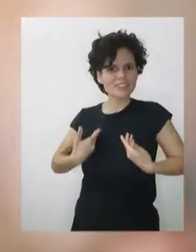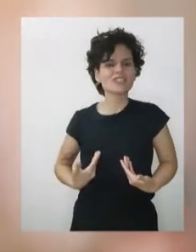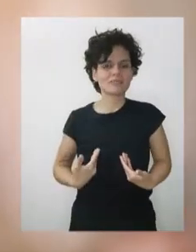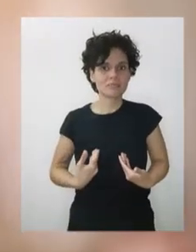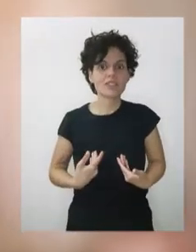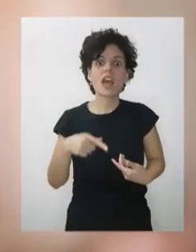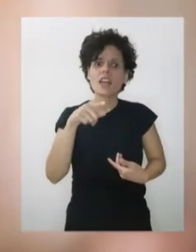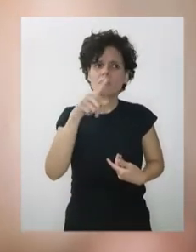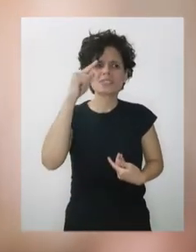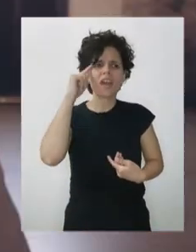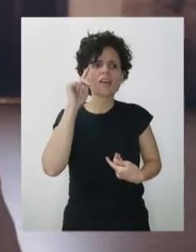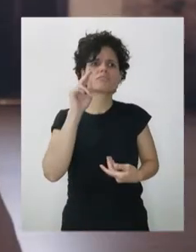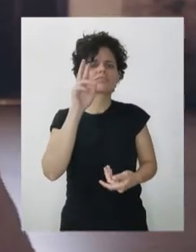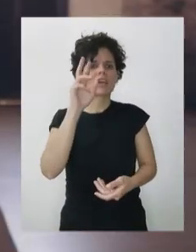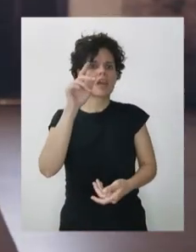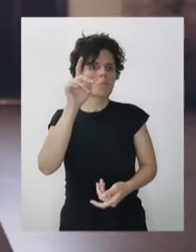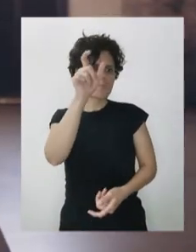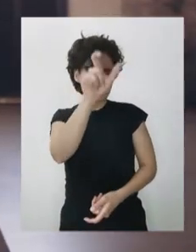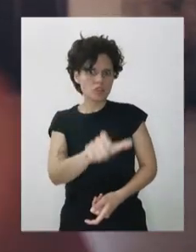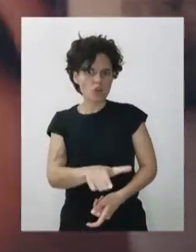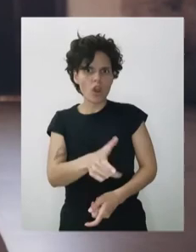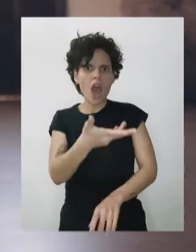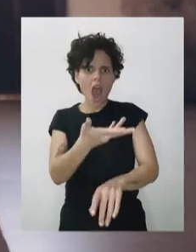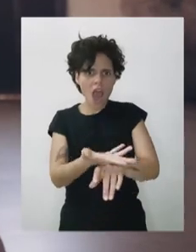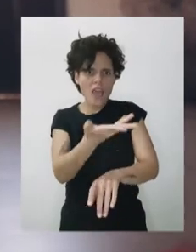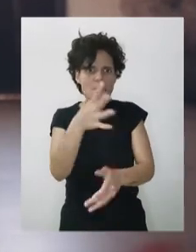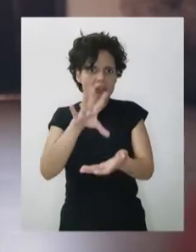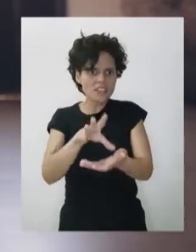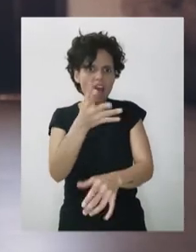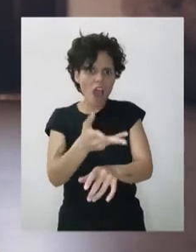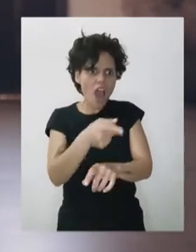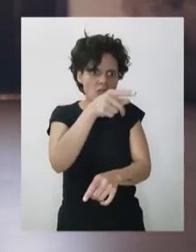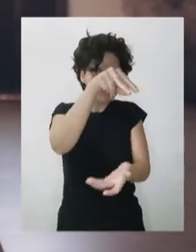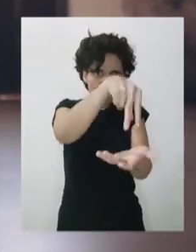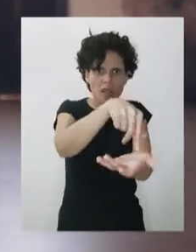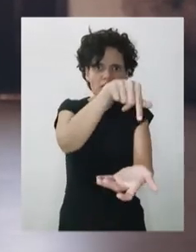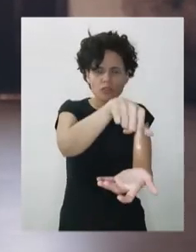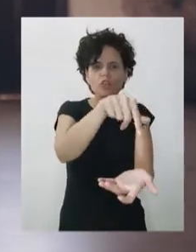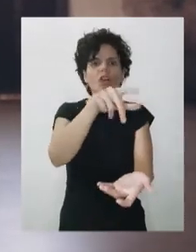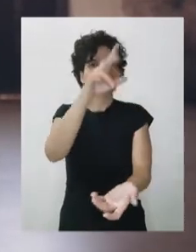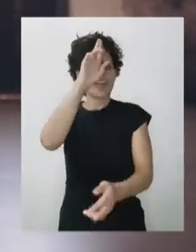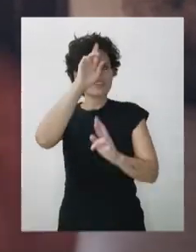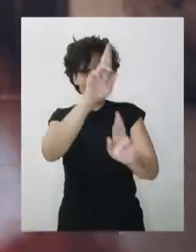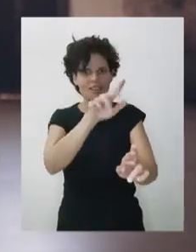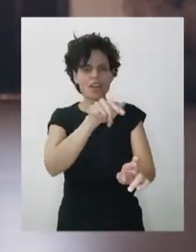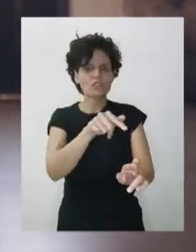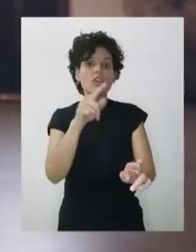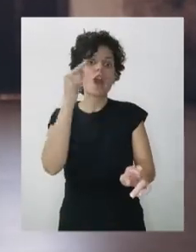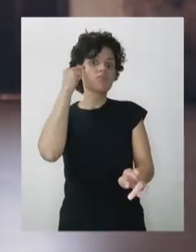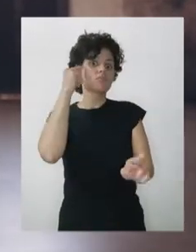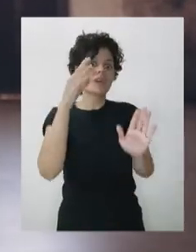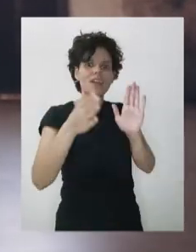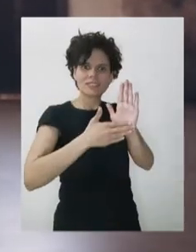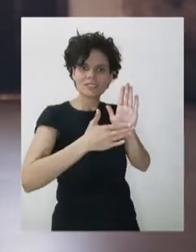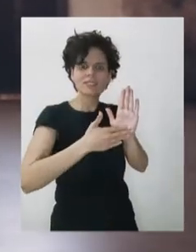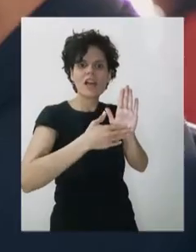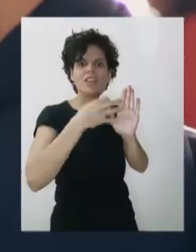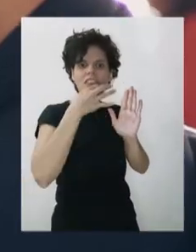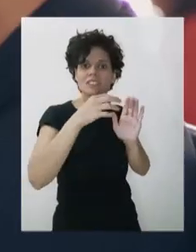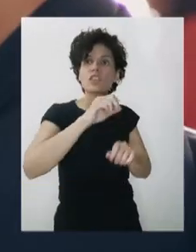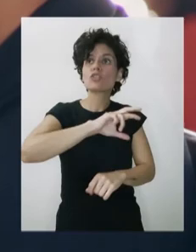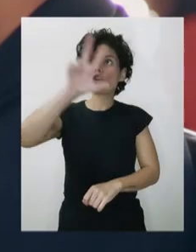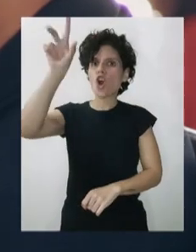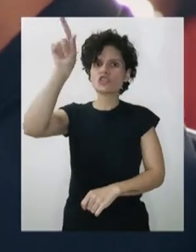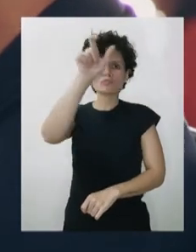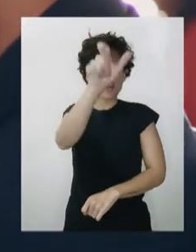pensar que el otro tiene lugar en tu país y recordar que, de acuerdo a la Escritura, todos los seres humanos llevan la imagen de Dios y, por lo tanto,